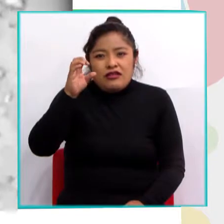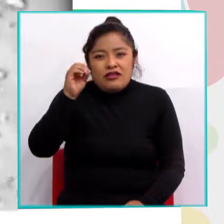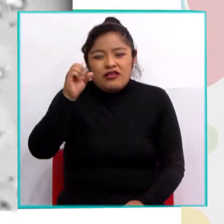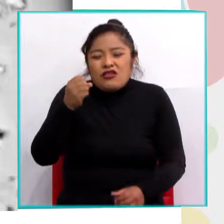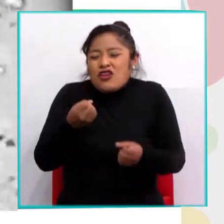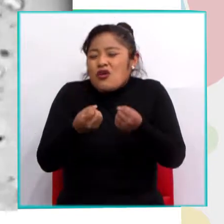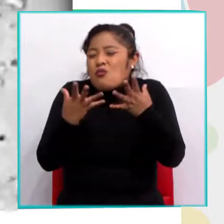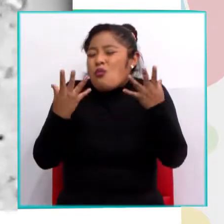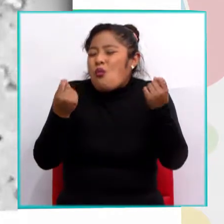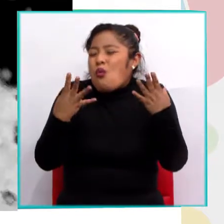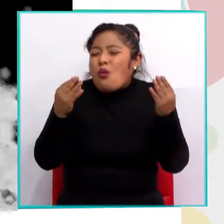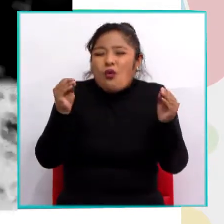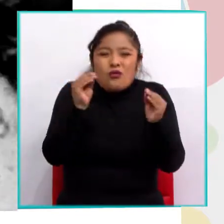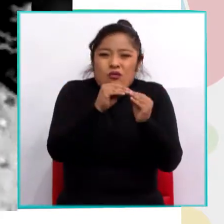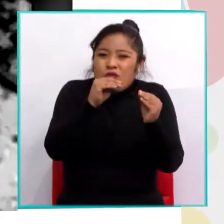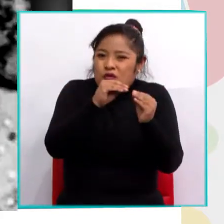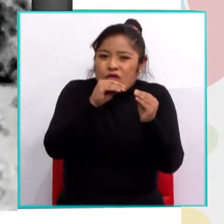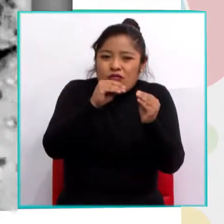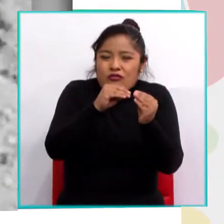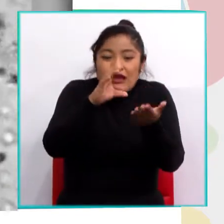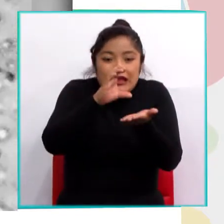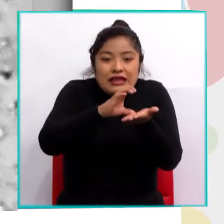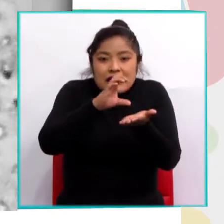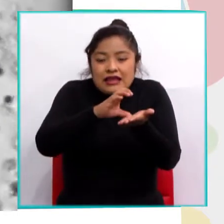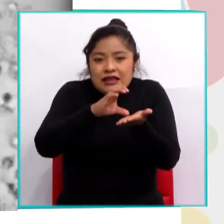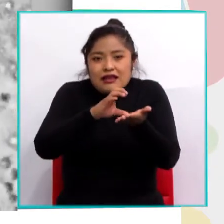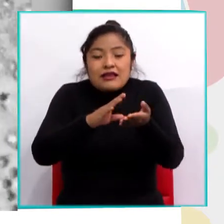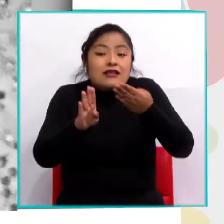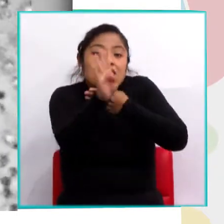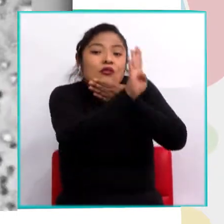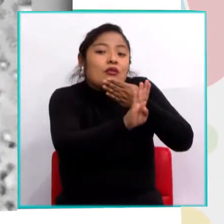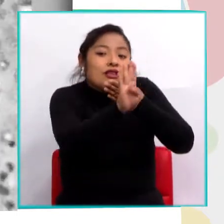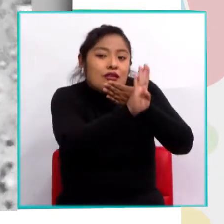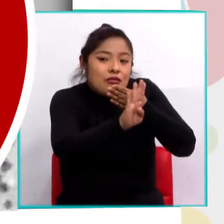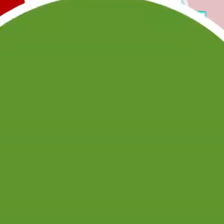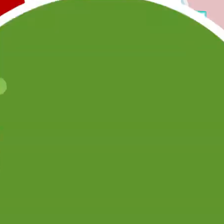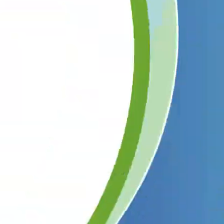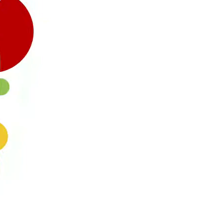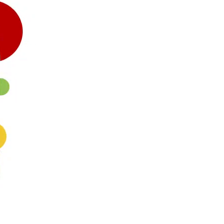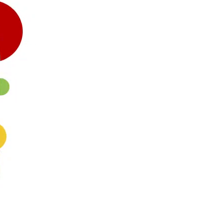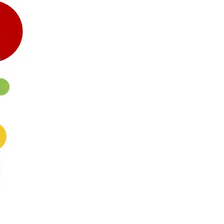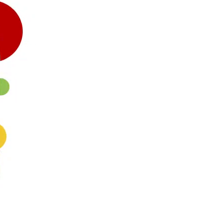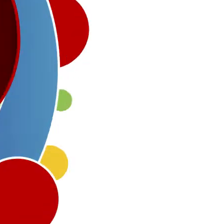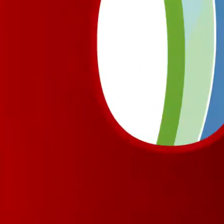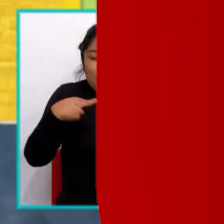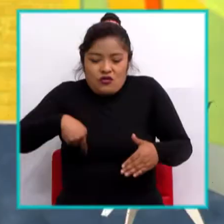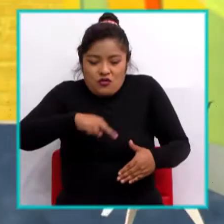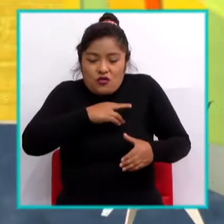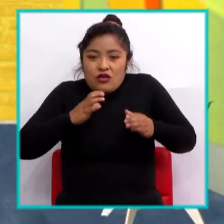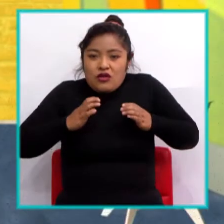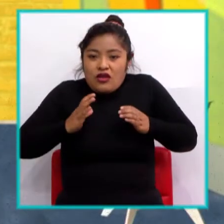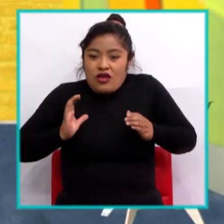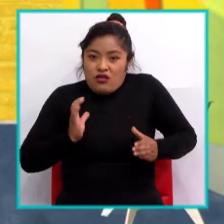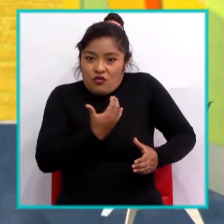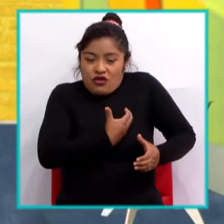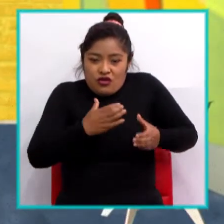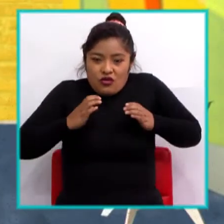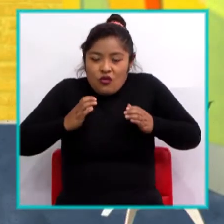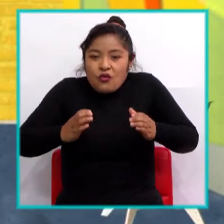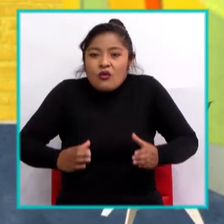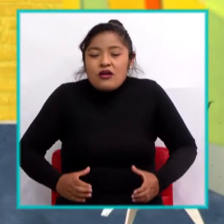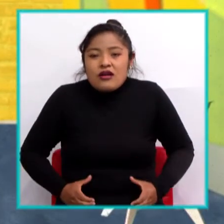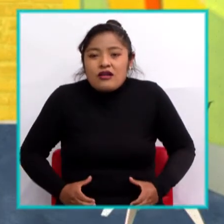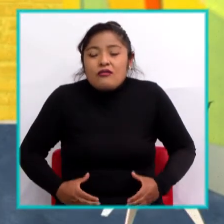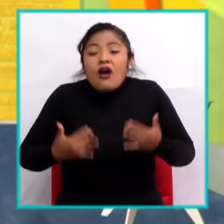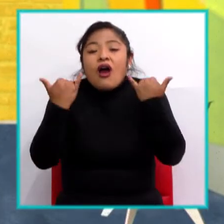defendernos en nuestro sistema inmune. Ahora, los glóbulos blancos también van a ayudar